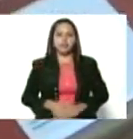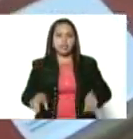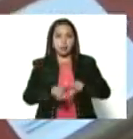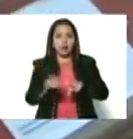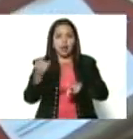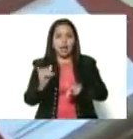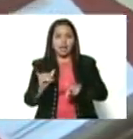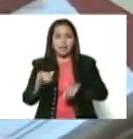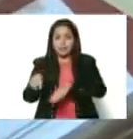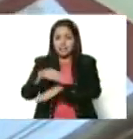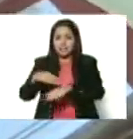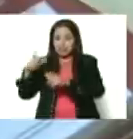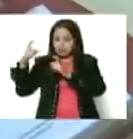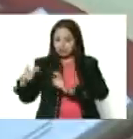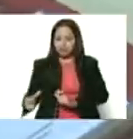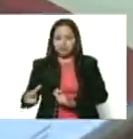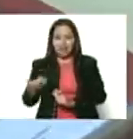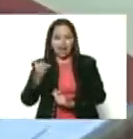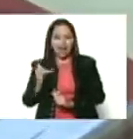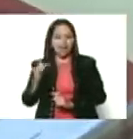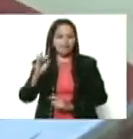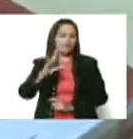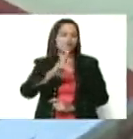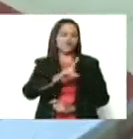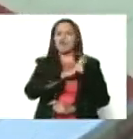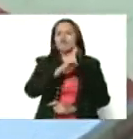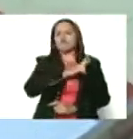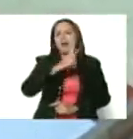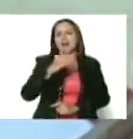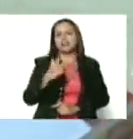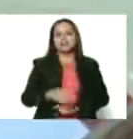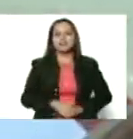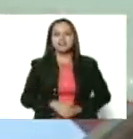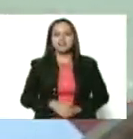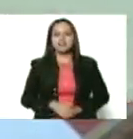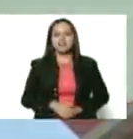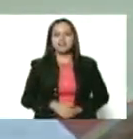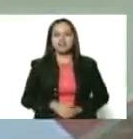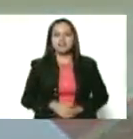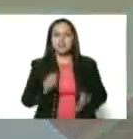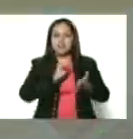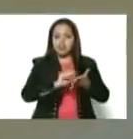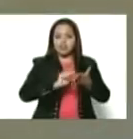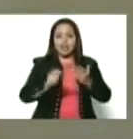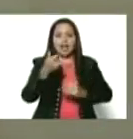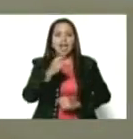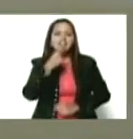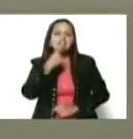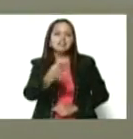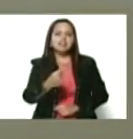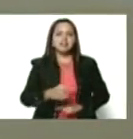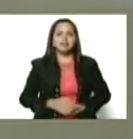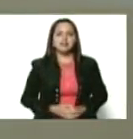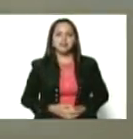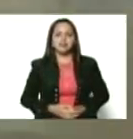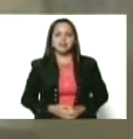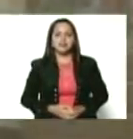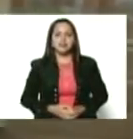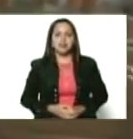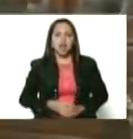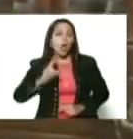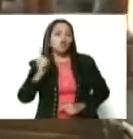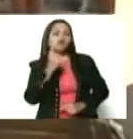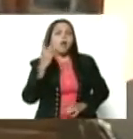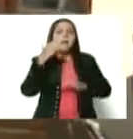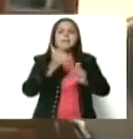la moda. Y elegantes. Dice Teresa de la Parra. A lo único que aspiro